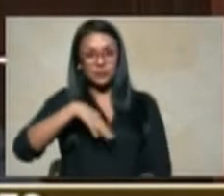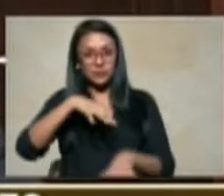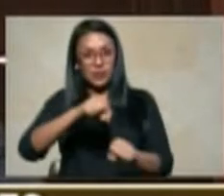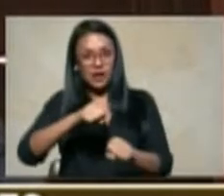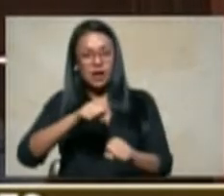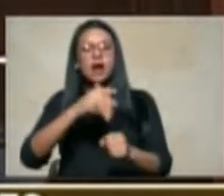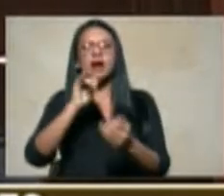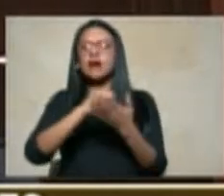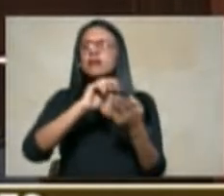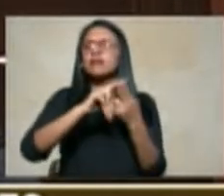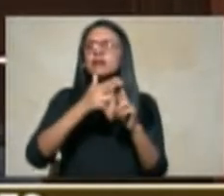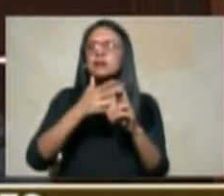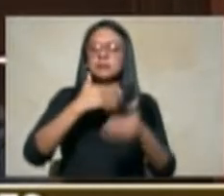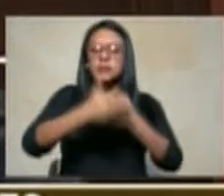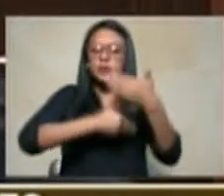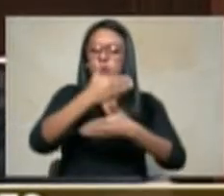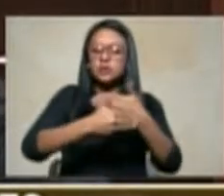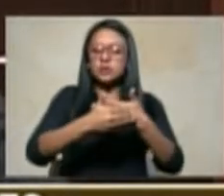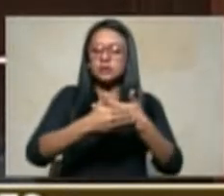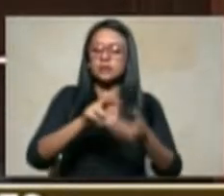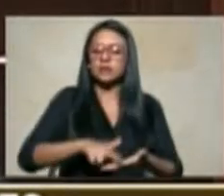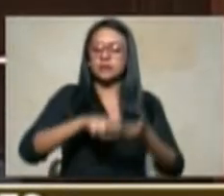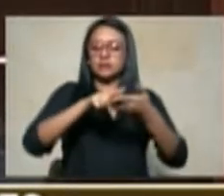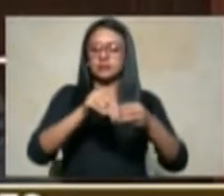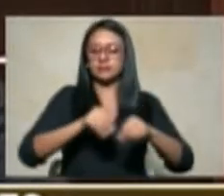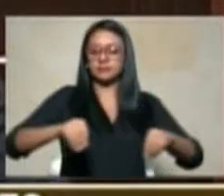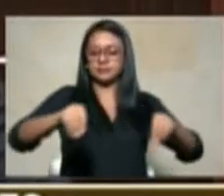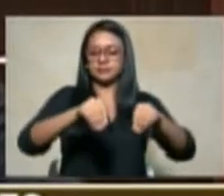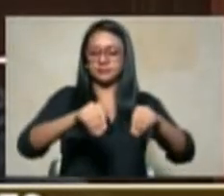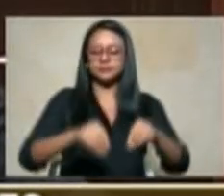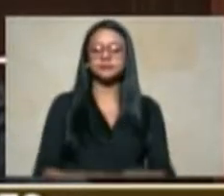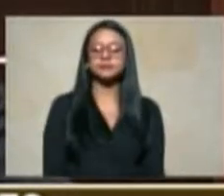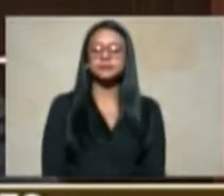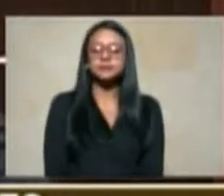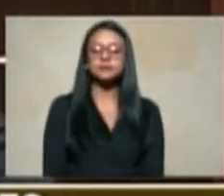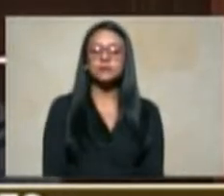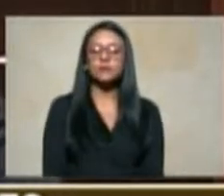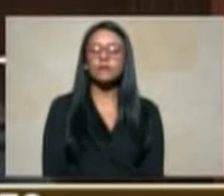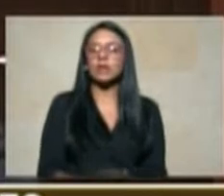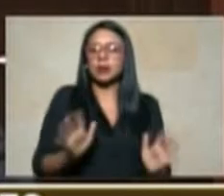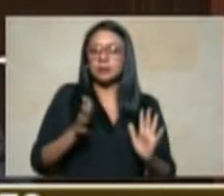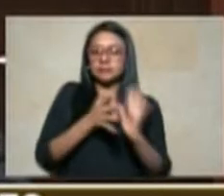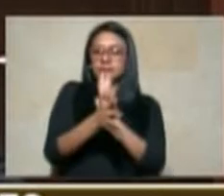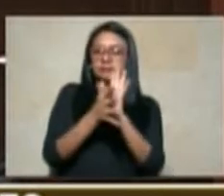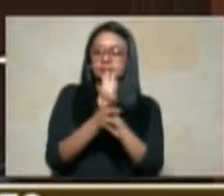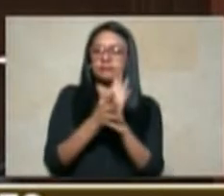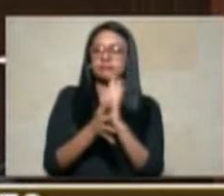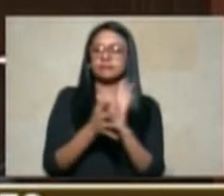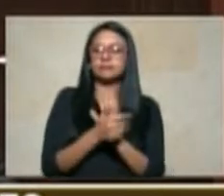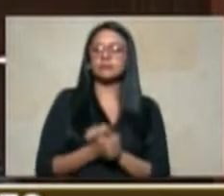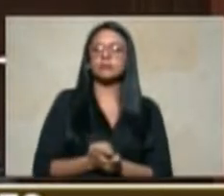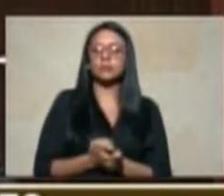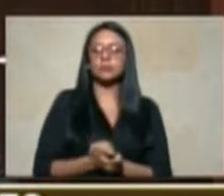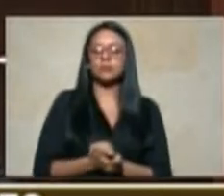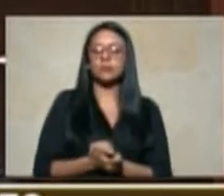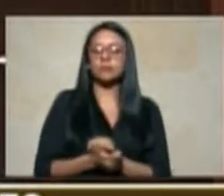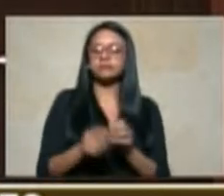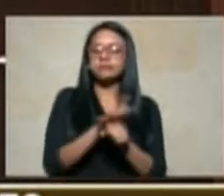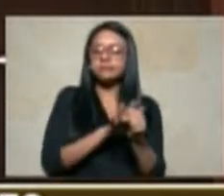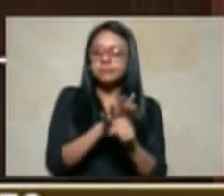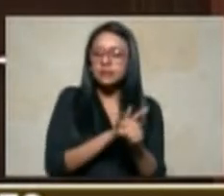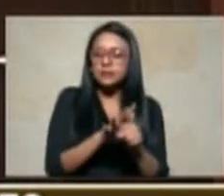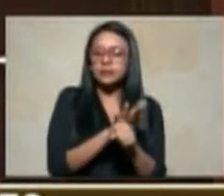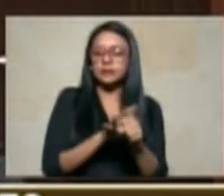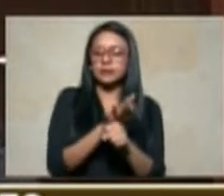restitutivo sólo para mencionar algunas de las situaciones que la jurisprudencia se ha encargado de